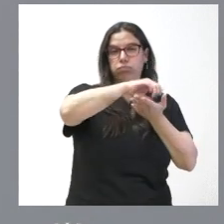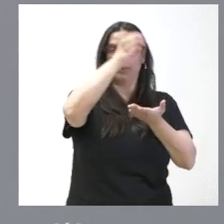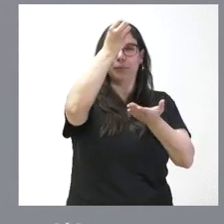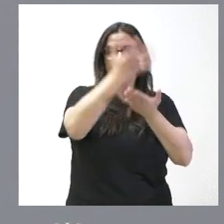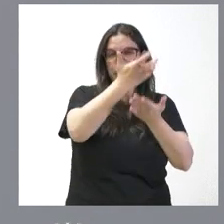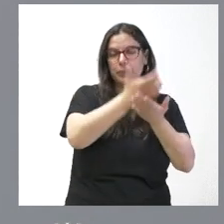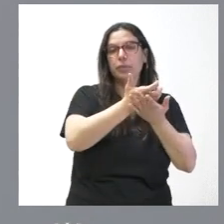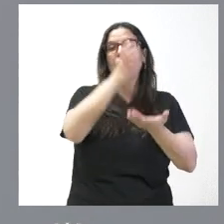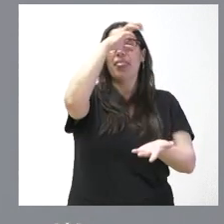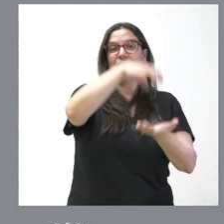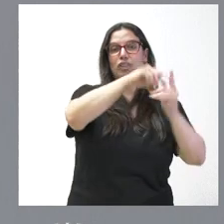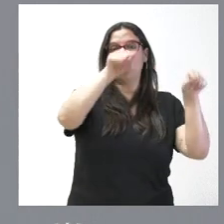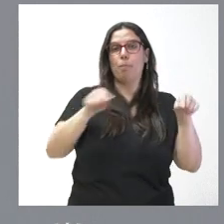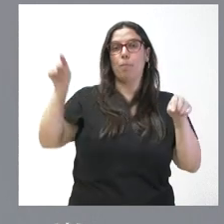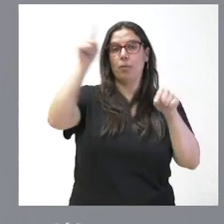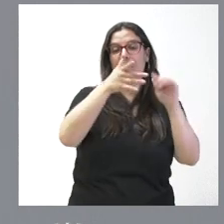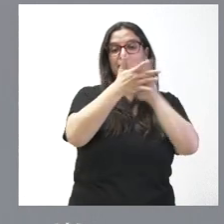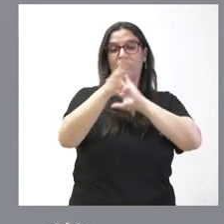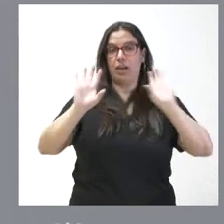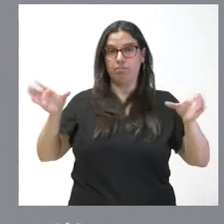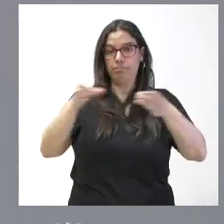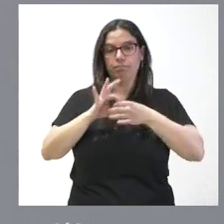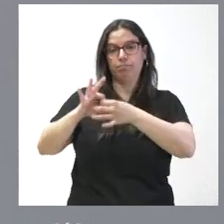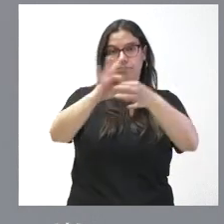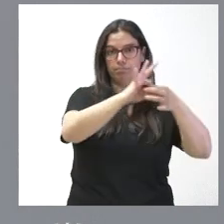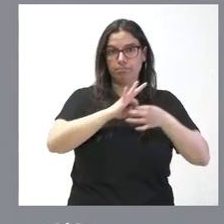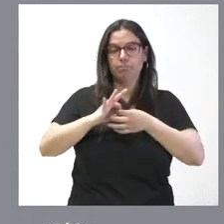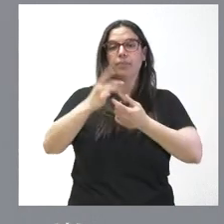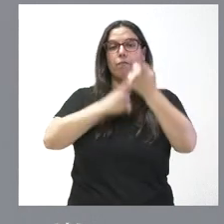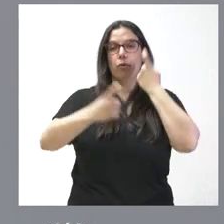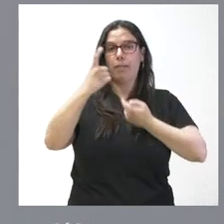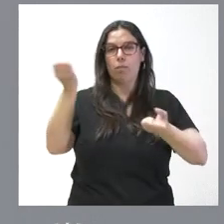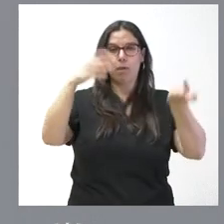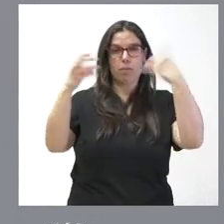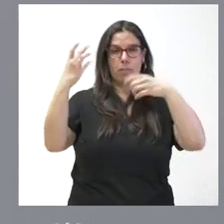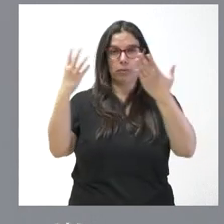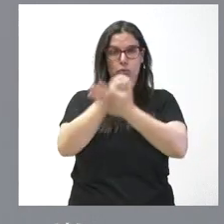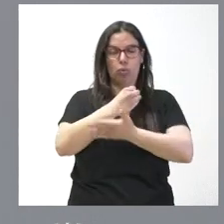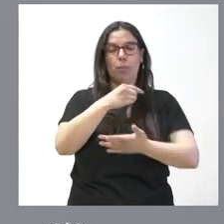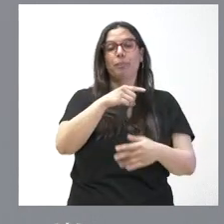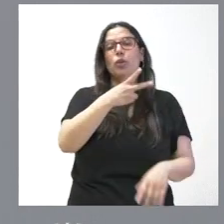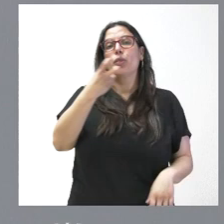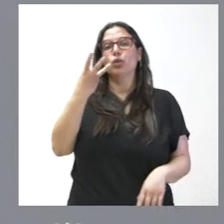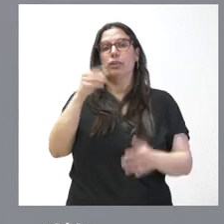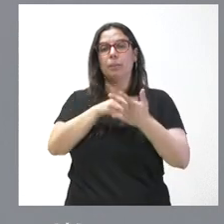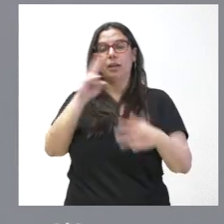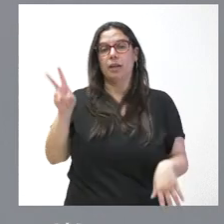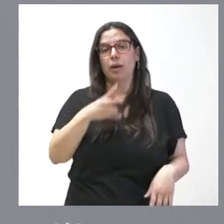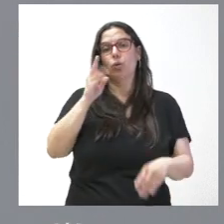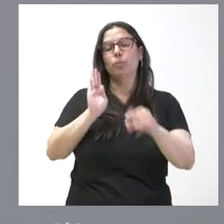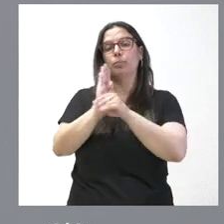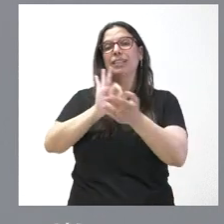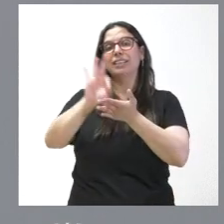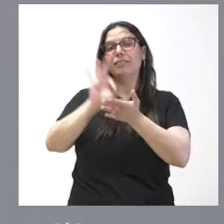centros provinciales, unificando los mismos y la información de estos. 230.000 euros destinados al